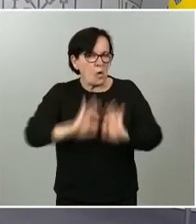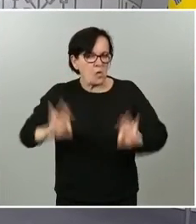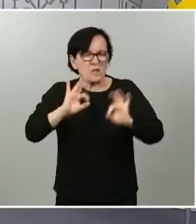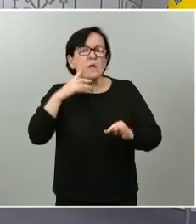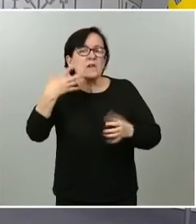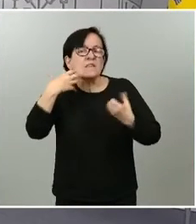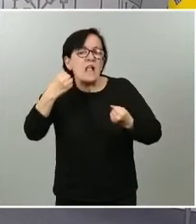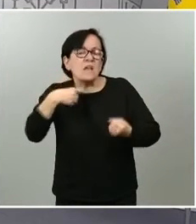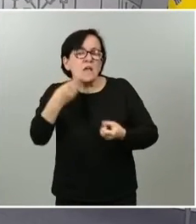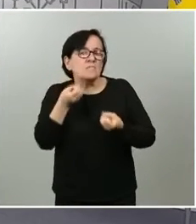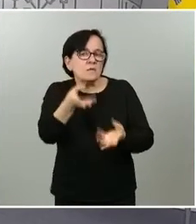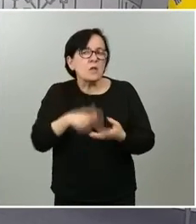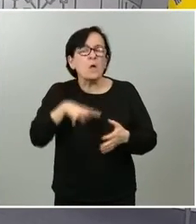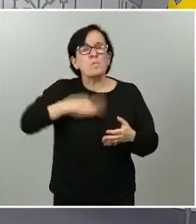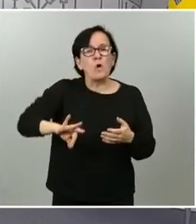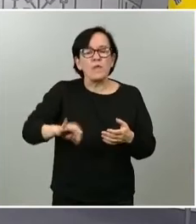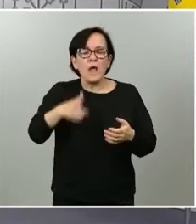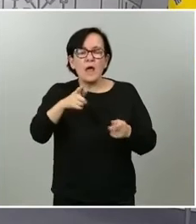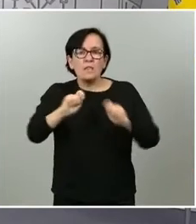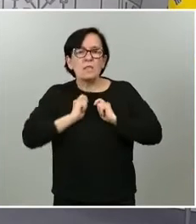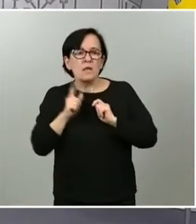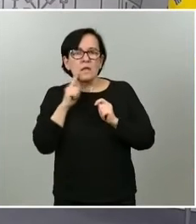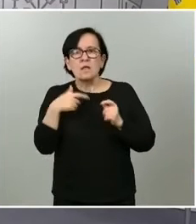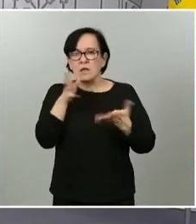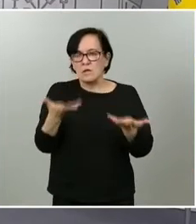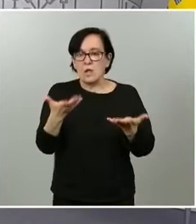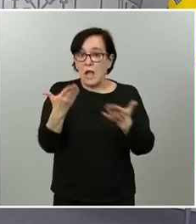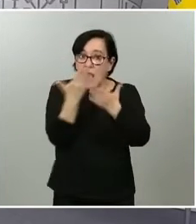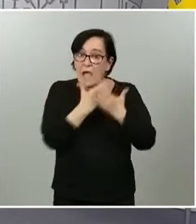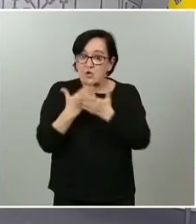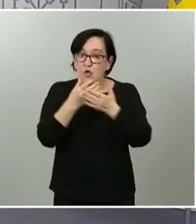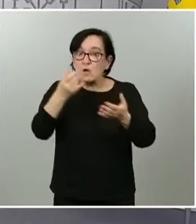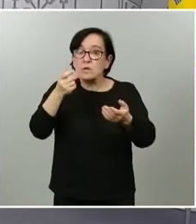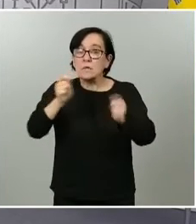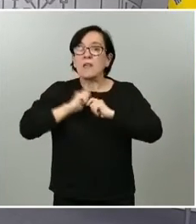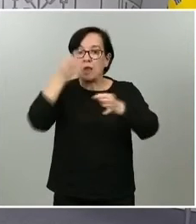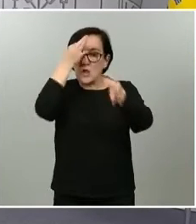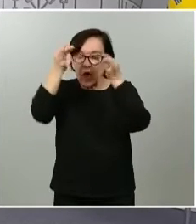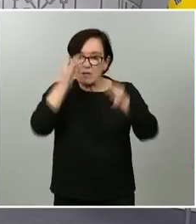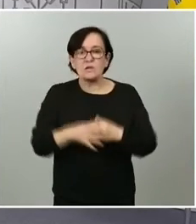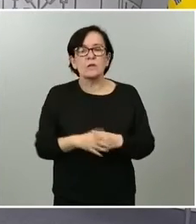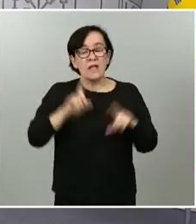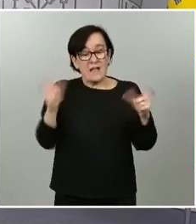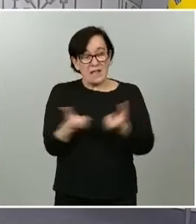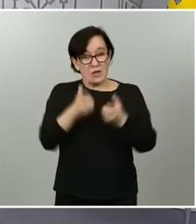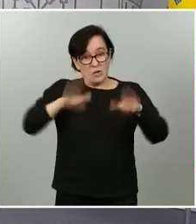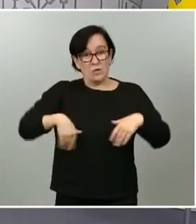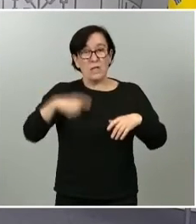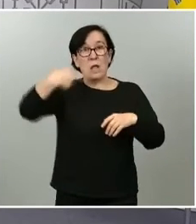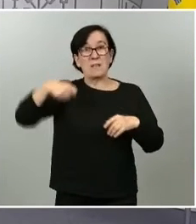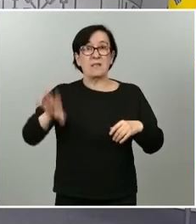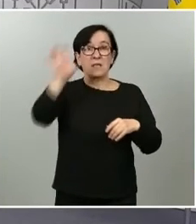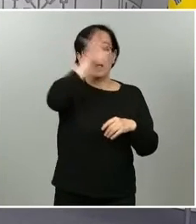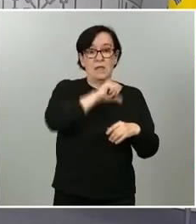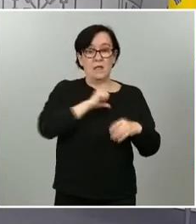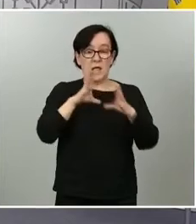y si podría facilitar en caso de existir este estudio los datos y por último la reunión con los presidentes autonómicos Andalucía